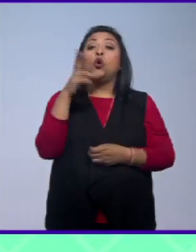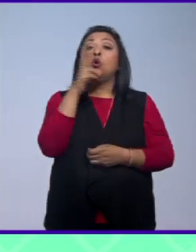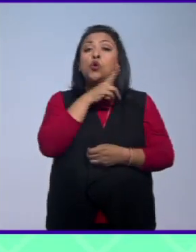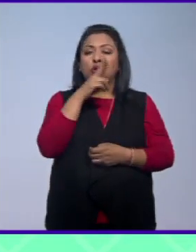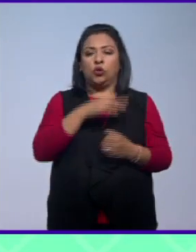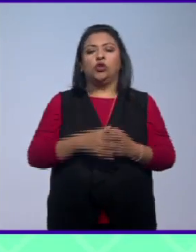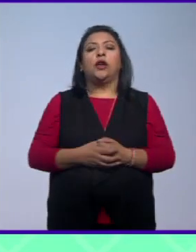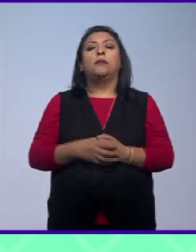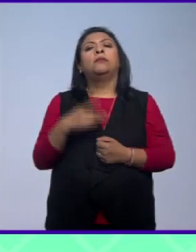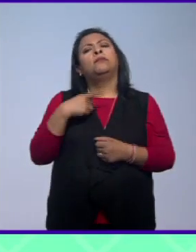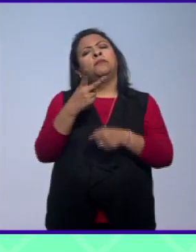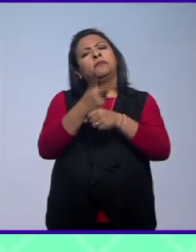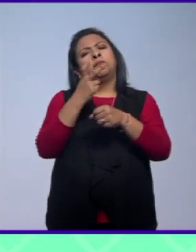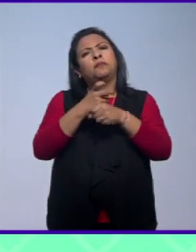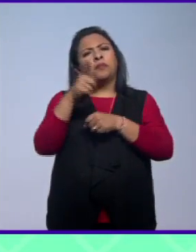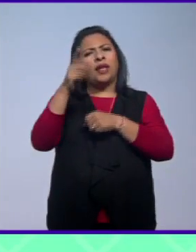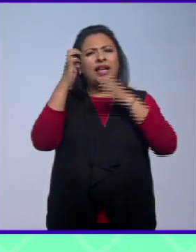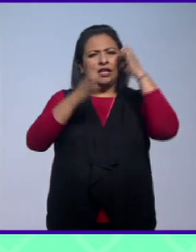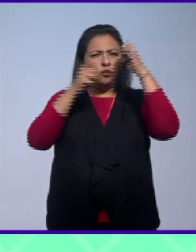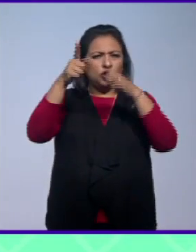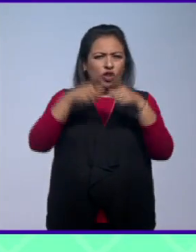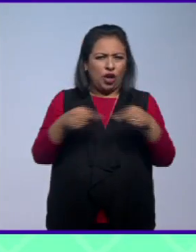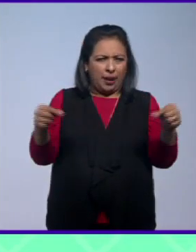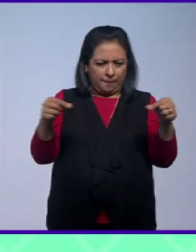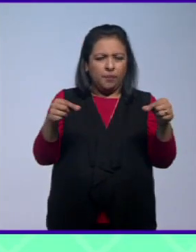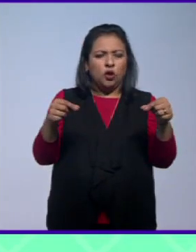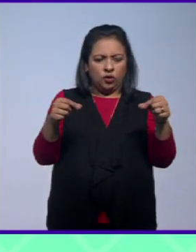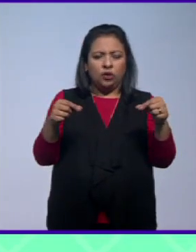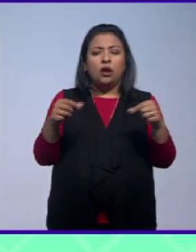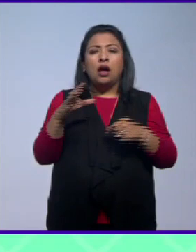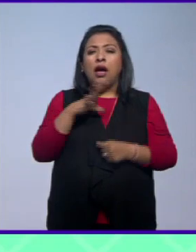invitación para exponer en Japón hay un